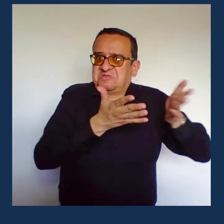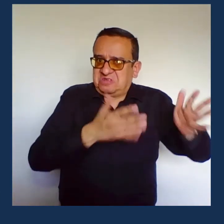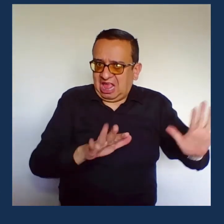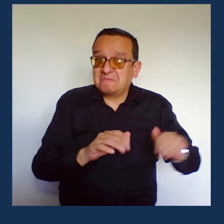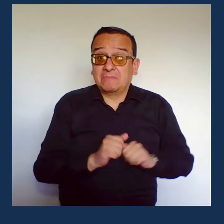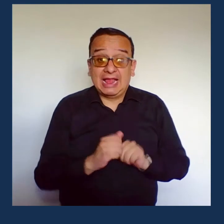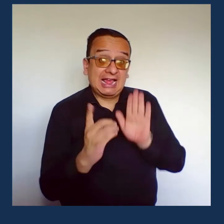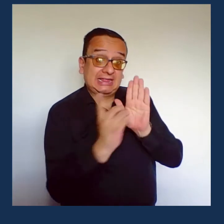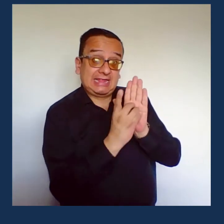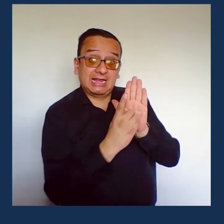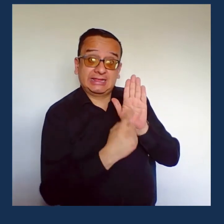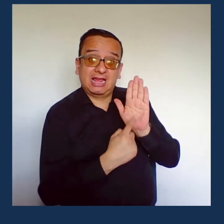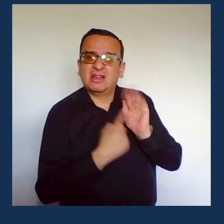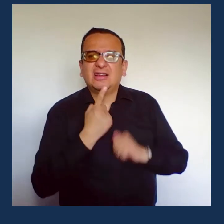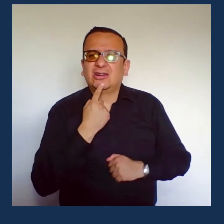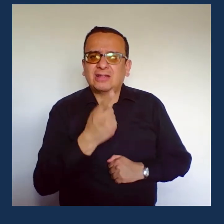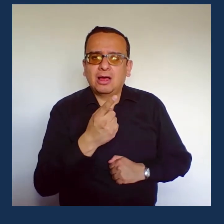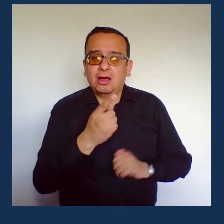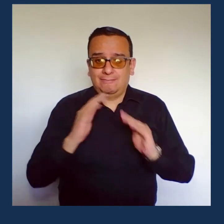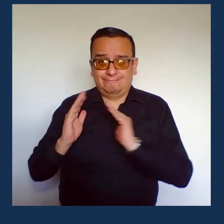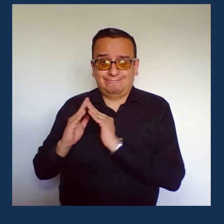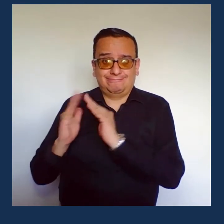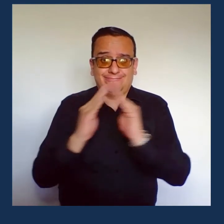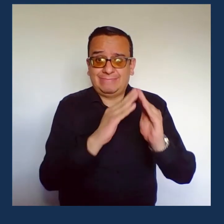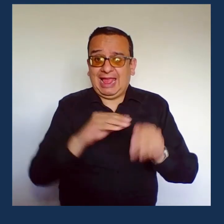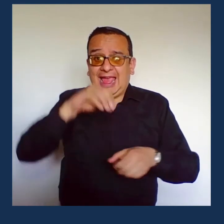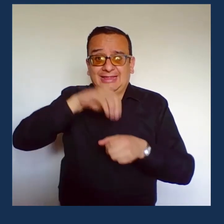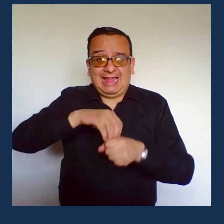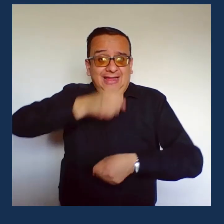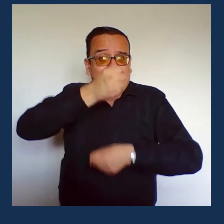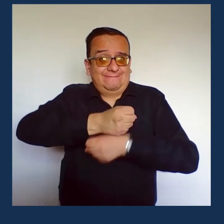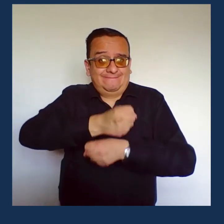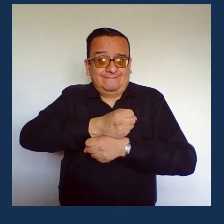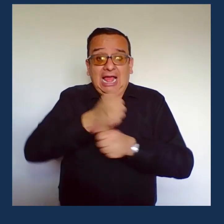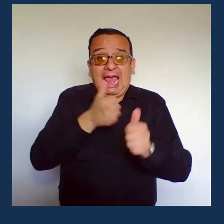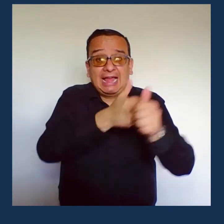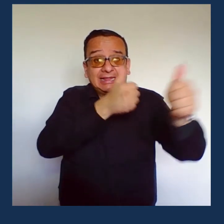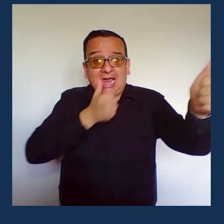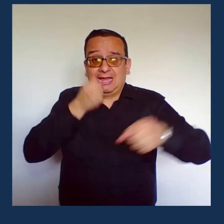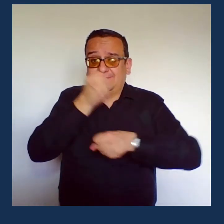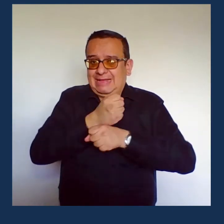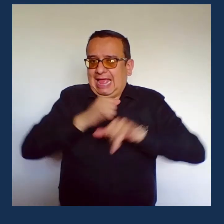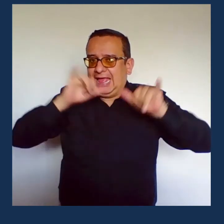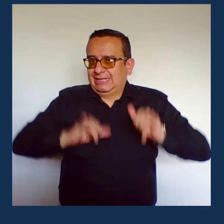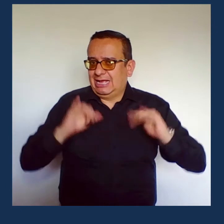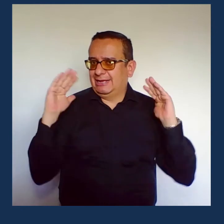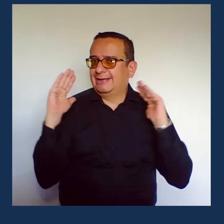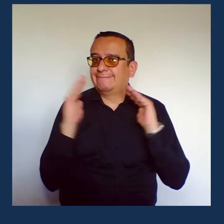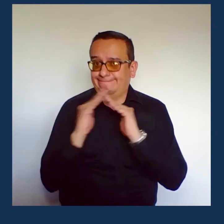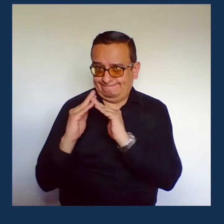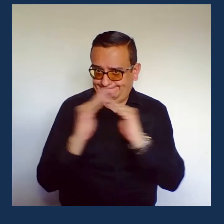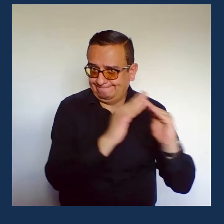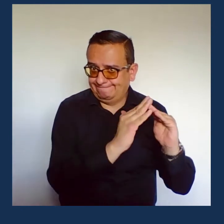Finalmente El decreto reitera que se continuará con el teletrabajo o trabajo en casa